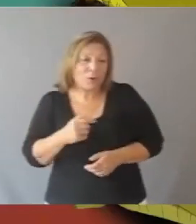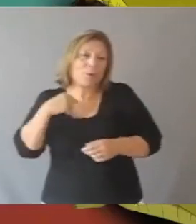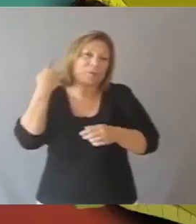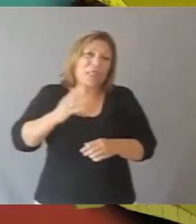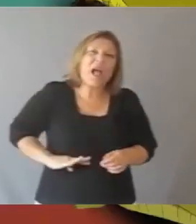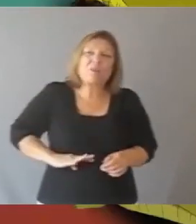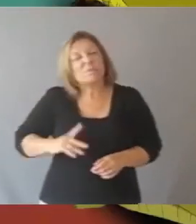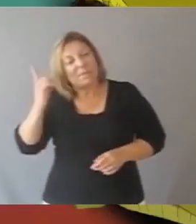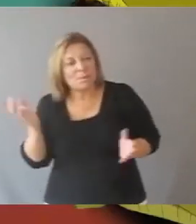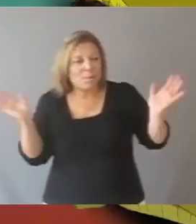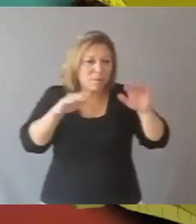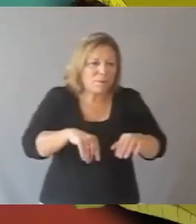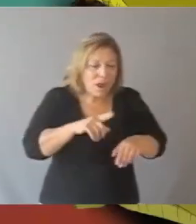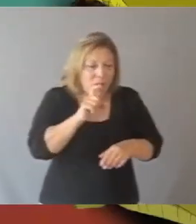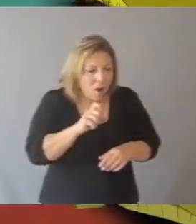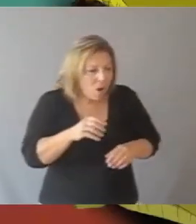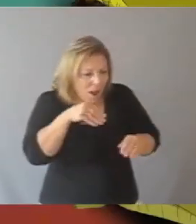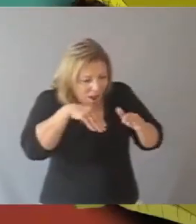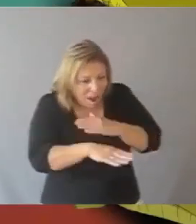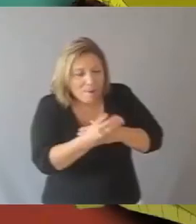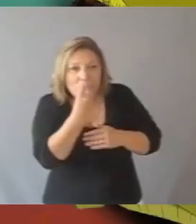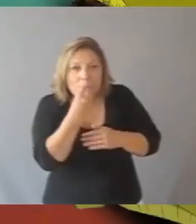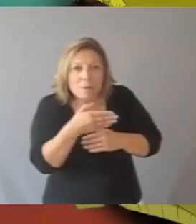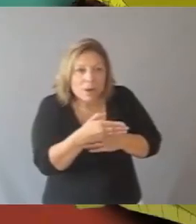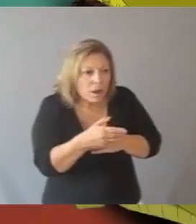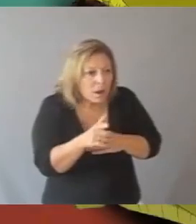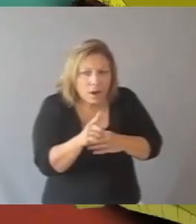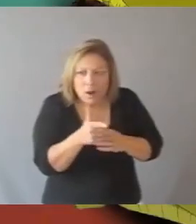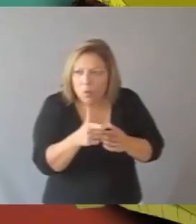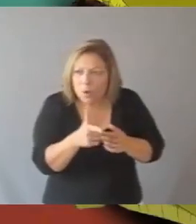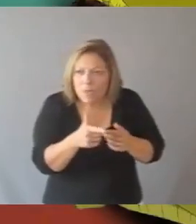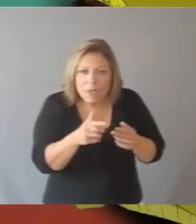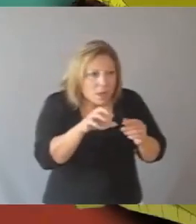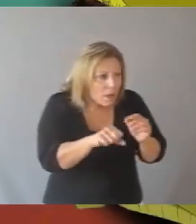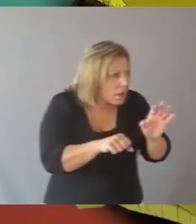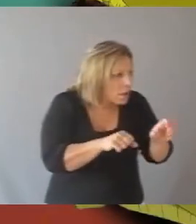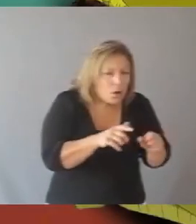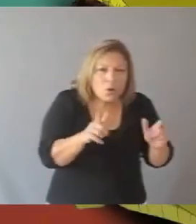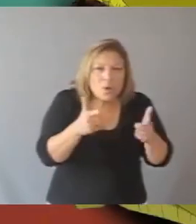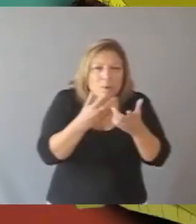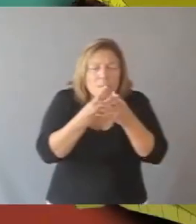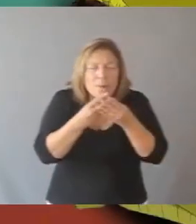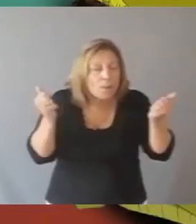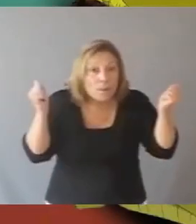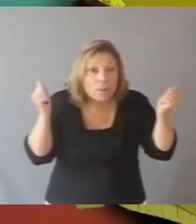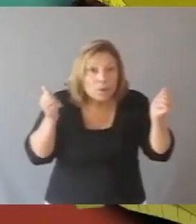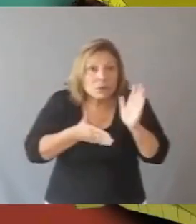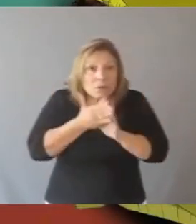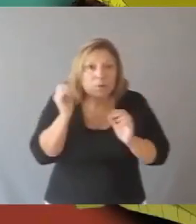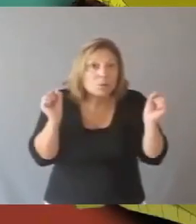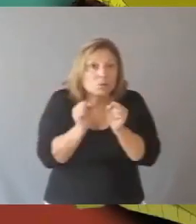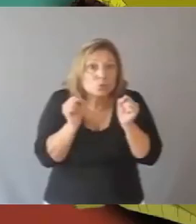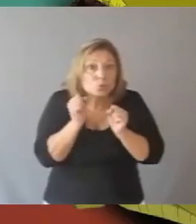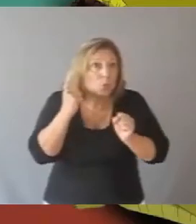tenían hambre se pusieron a buscar pescados. Pero no había ni un pescado, no encontraron ni un solo pescado. Todos se habían